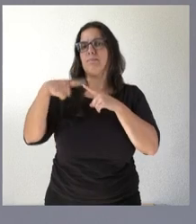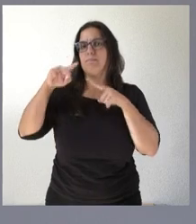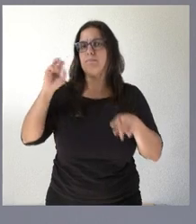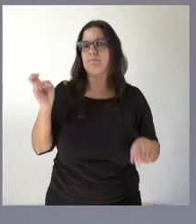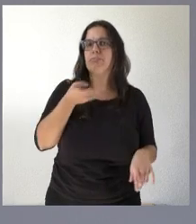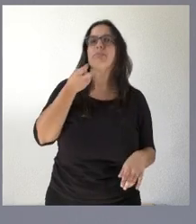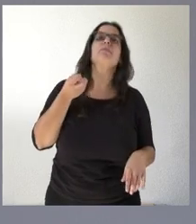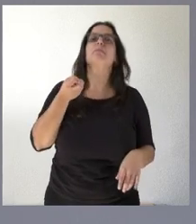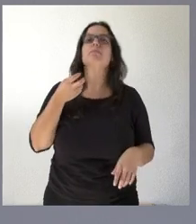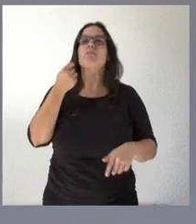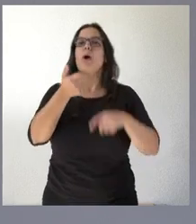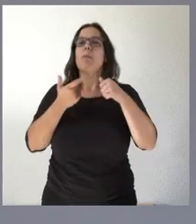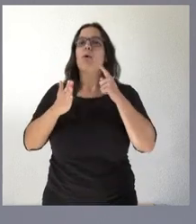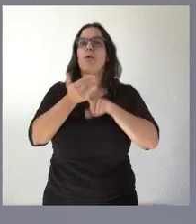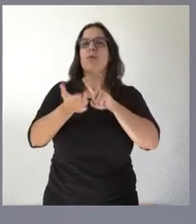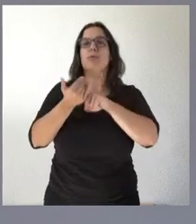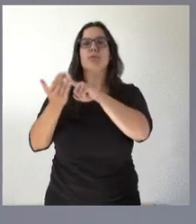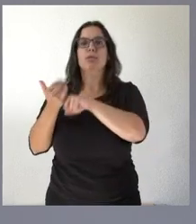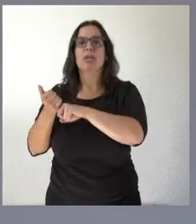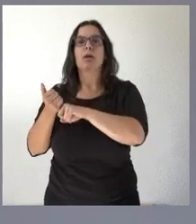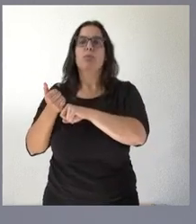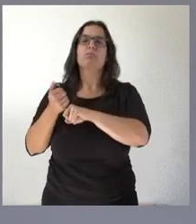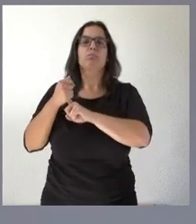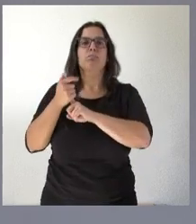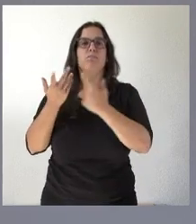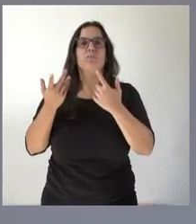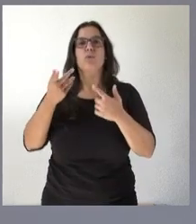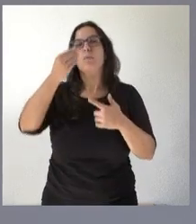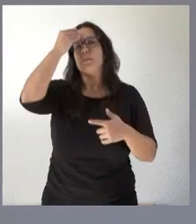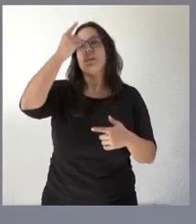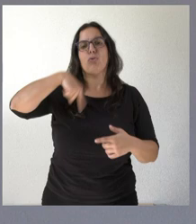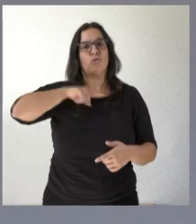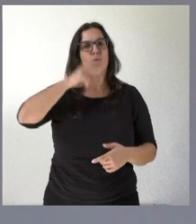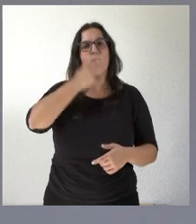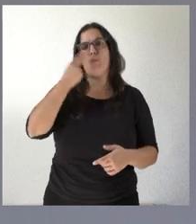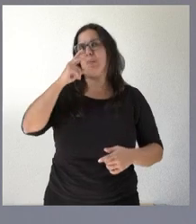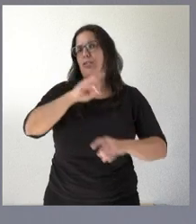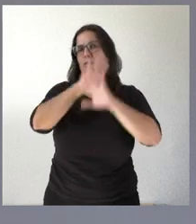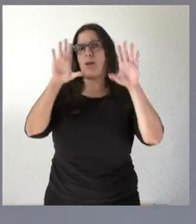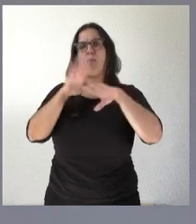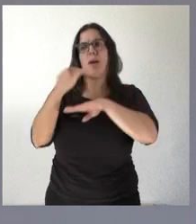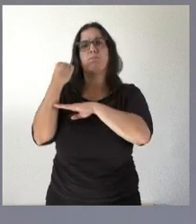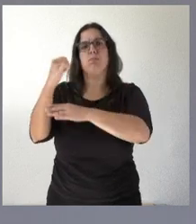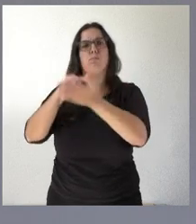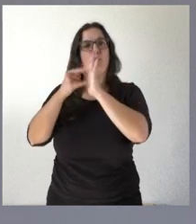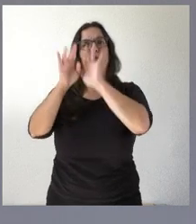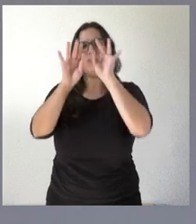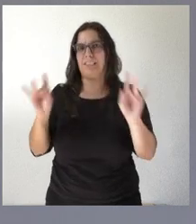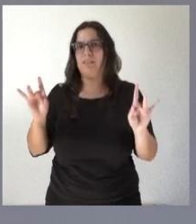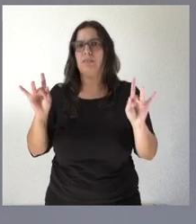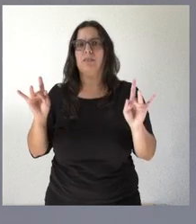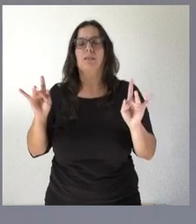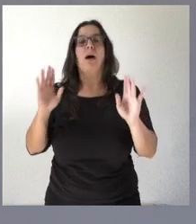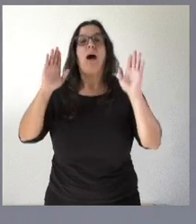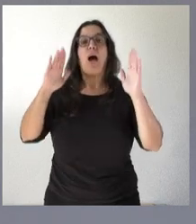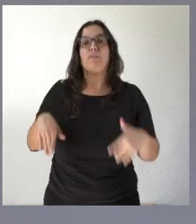consiguiendo y se vayan avanzando pues las iremos comunicando quédese usted con la idea del claro compromiso de la Junta de Castilla en torno a este proyecto independientemente de que